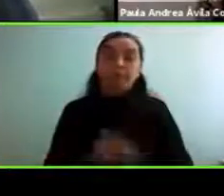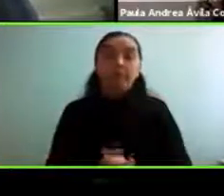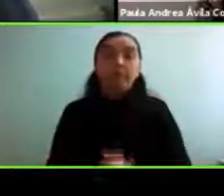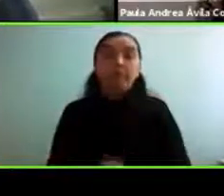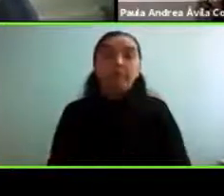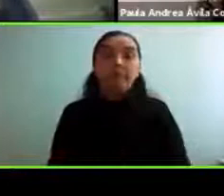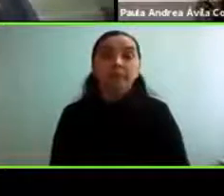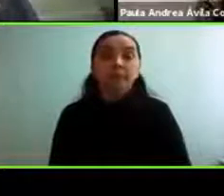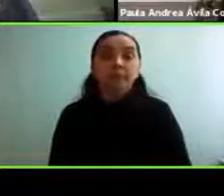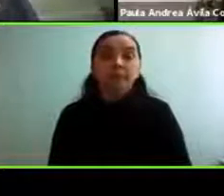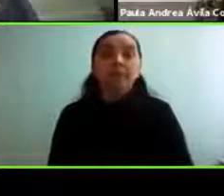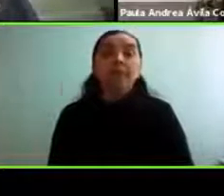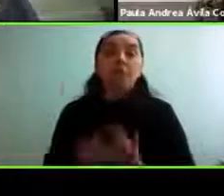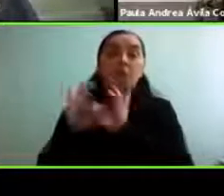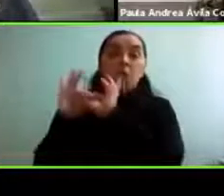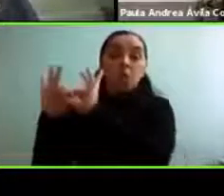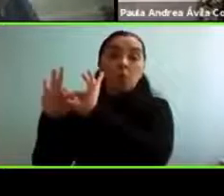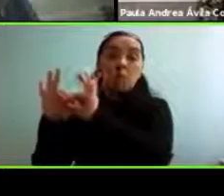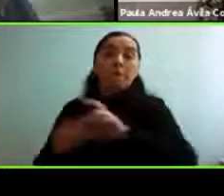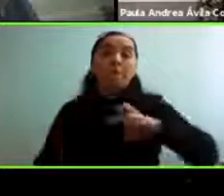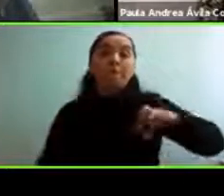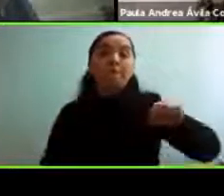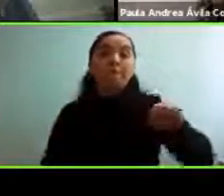Gracias Anaisca Paula por favor